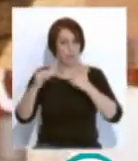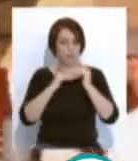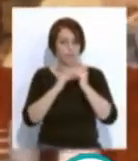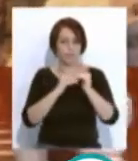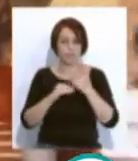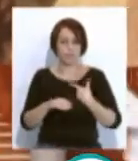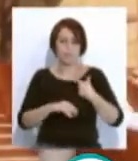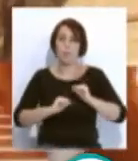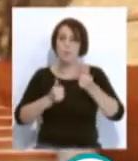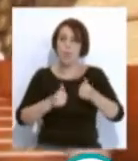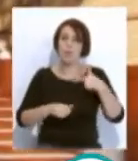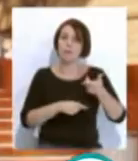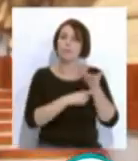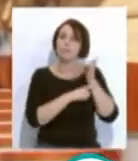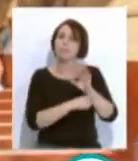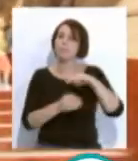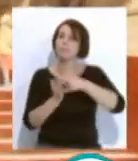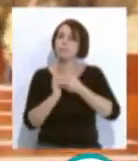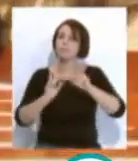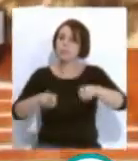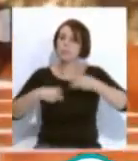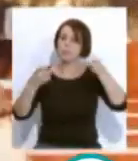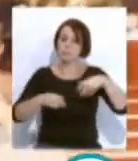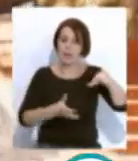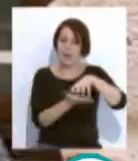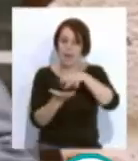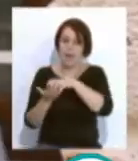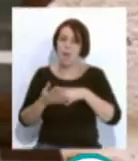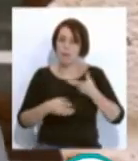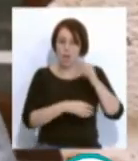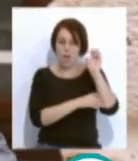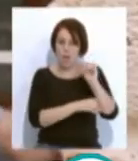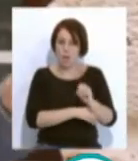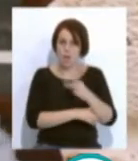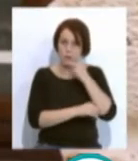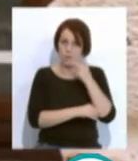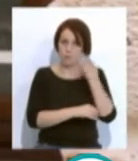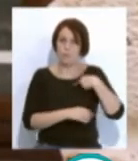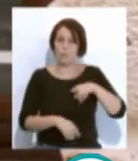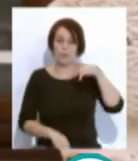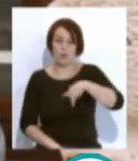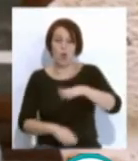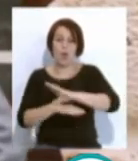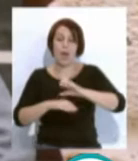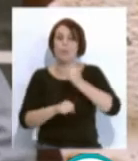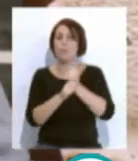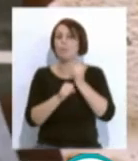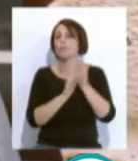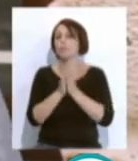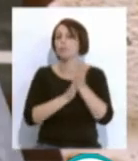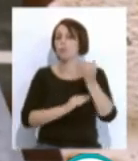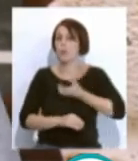jueves durante la presentación del proyecto de rehabilitación de las naves de los depósitos de tabacalera, el concejal de Empleo y Fomento del